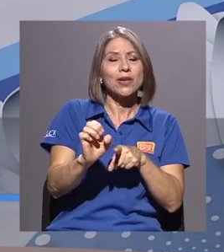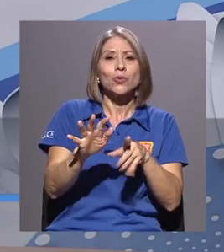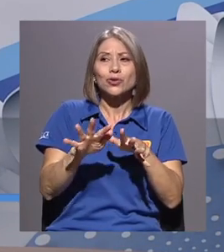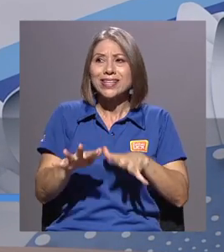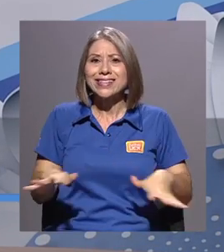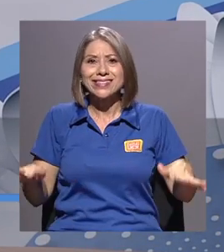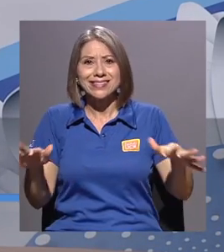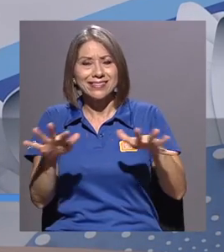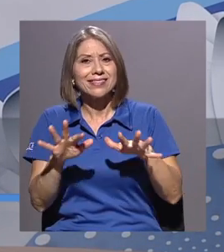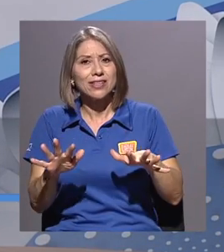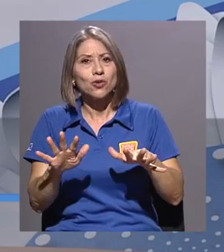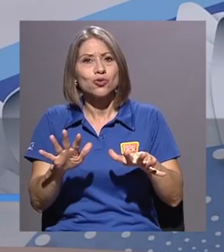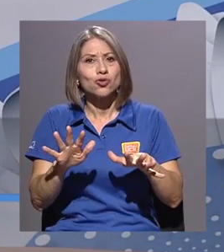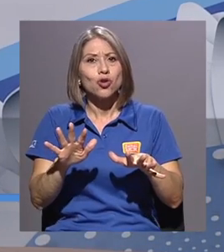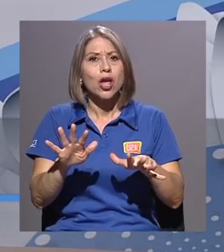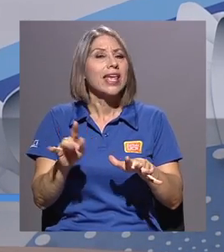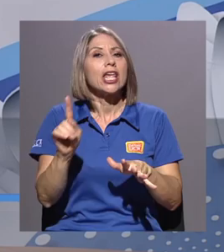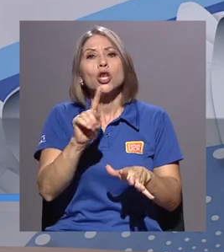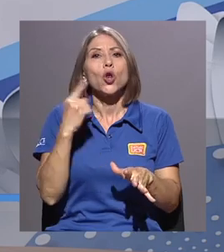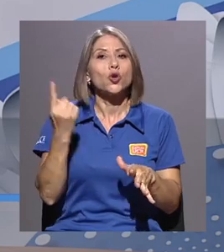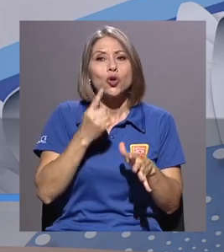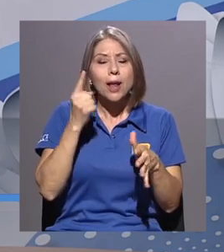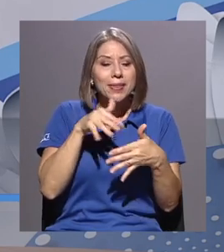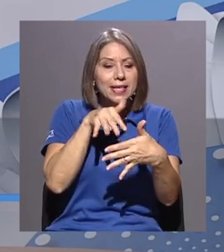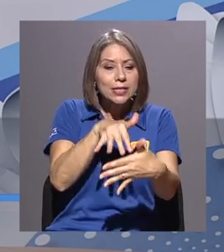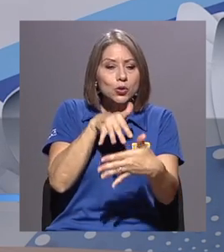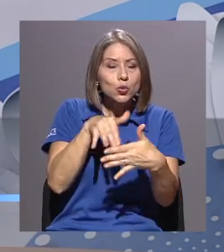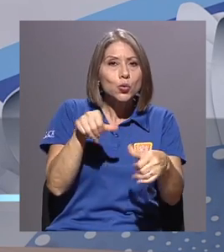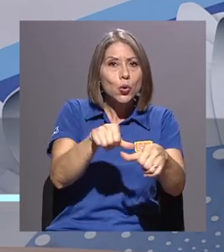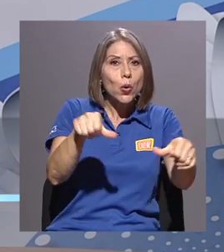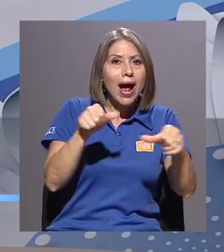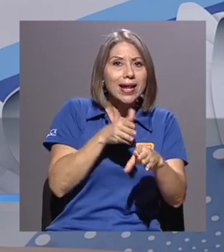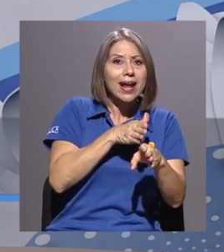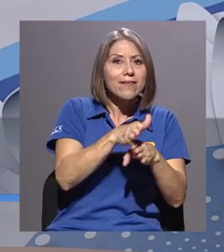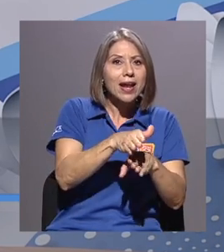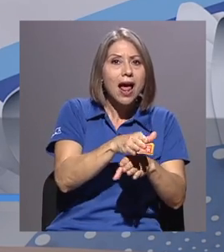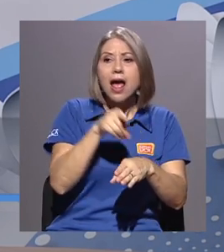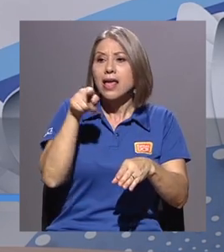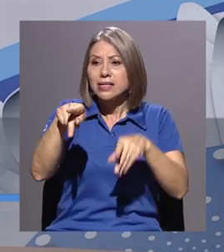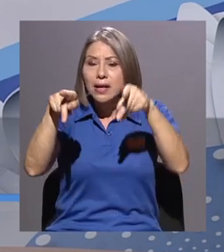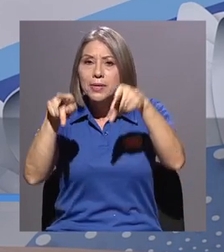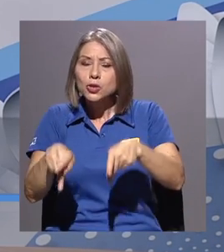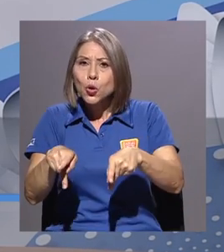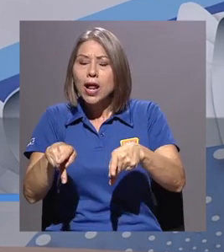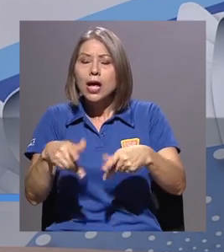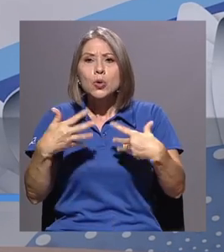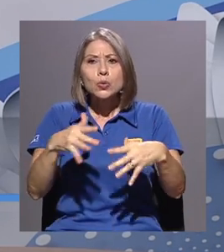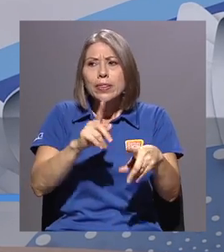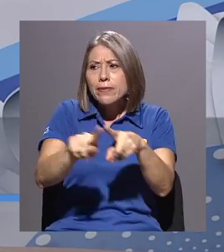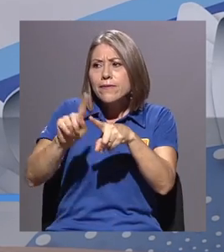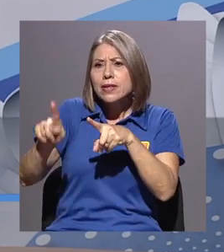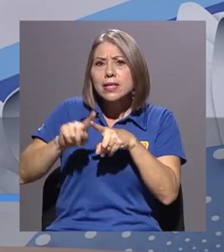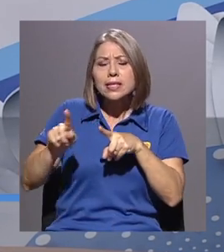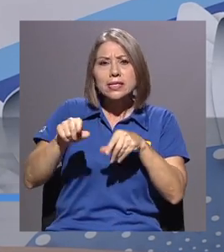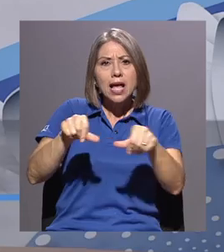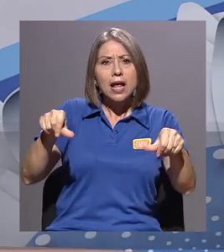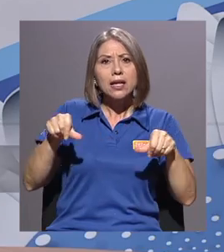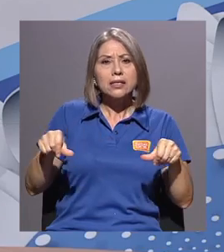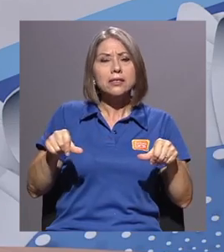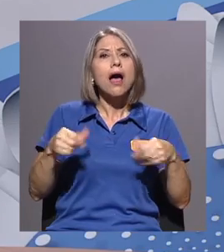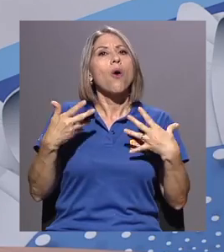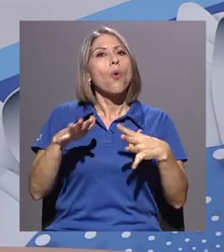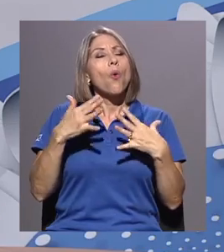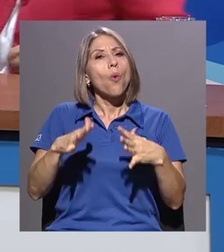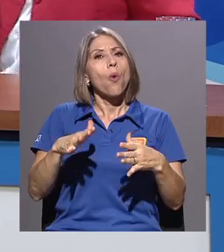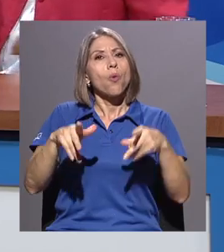formación profesional. Y lo convierten en un ser integral que realmente responde a las necesidades de este